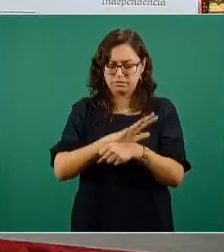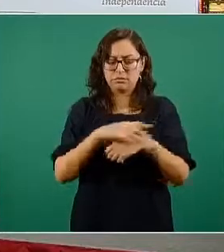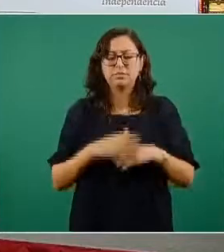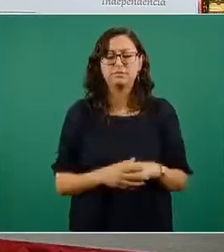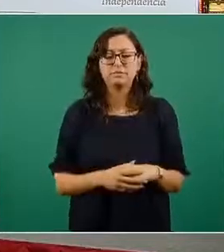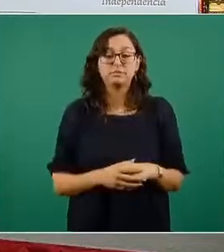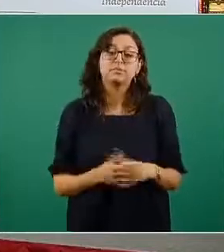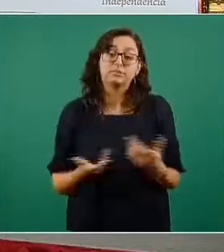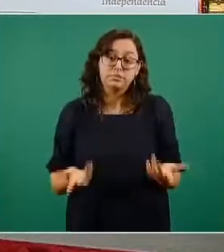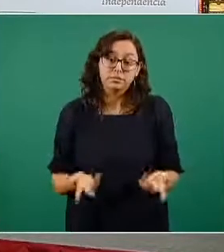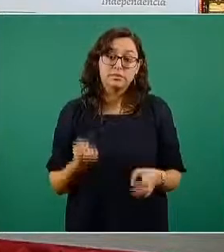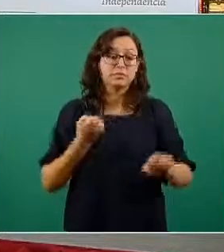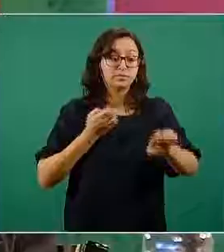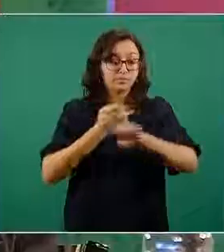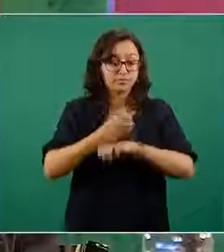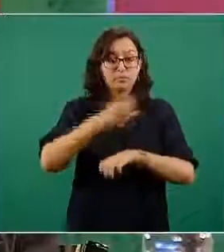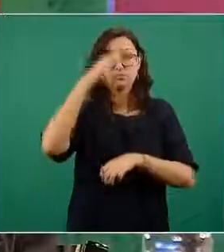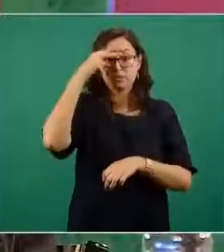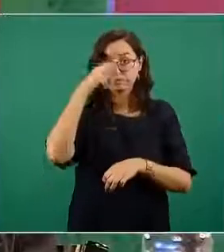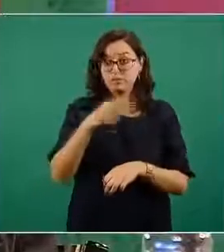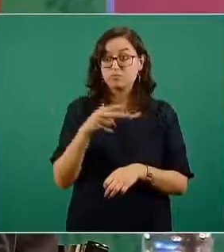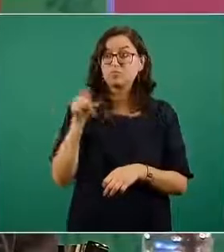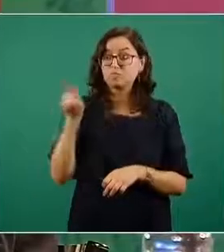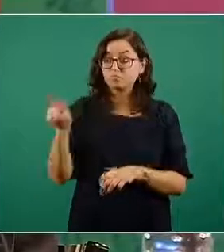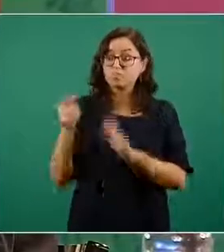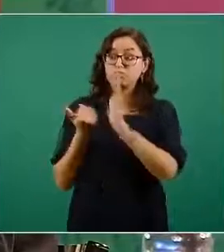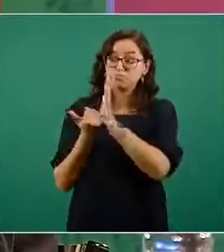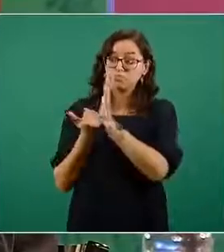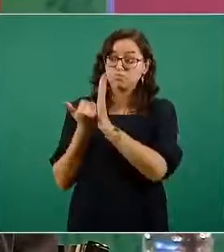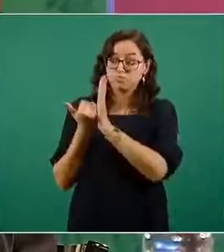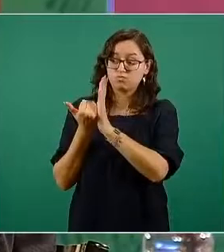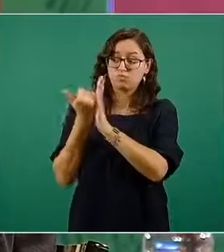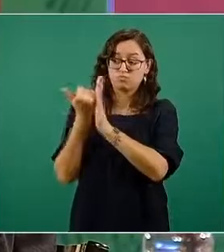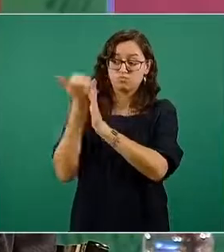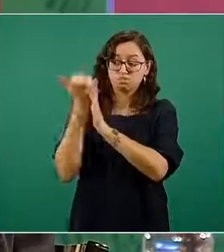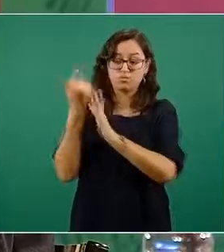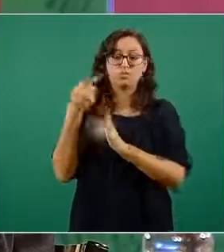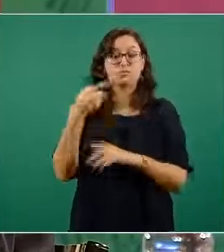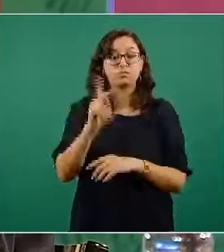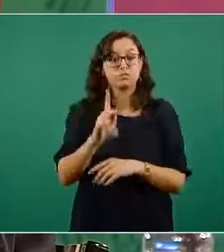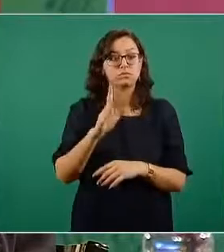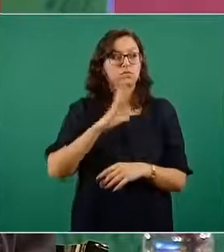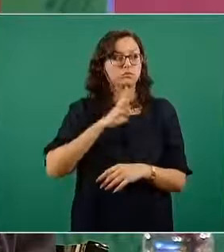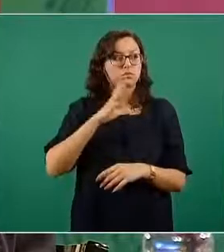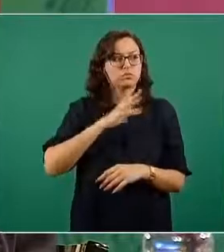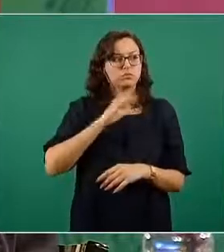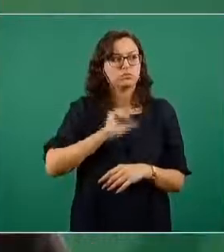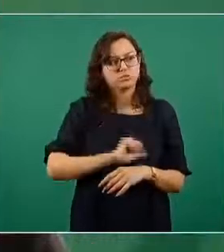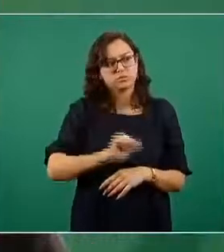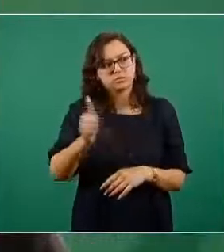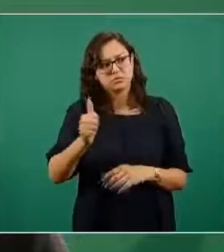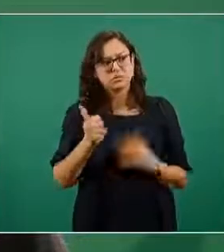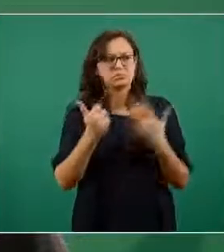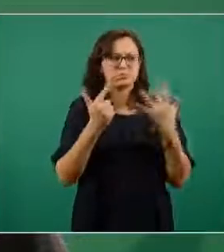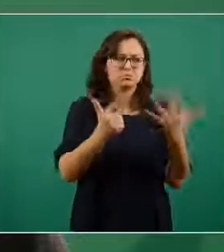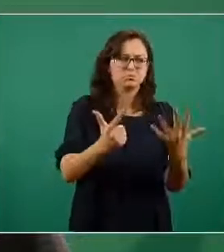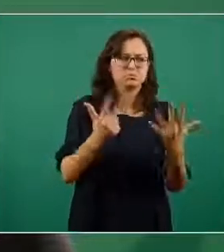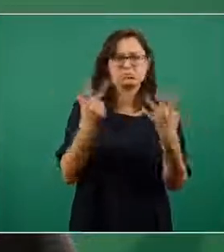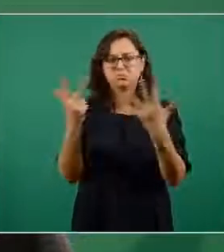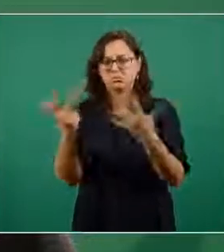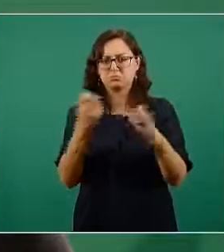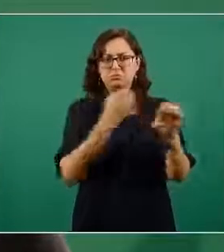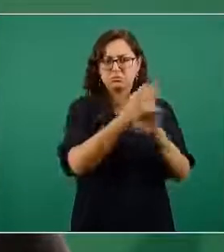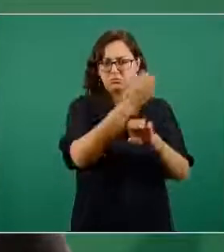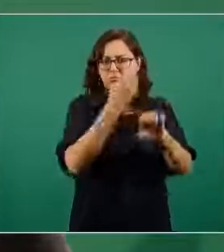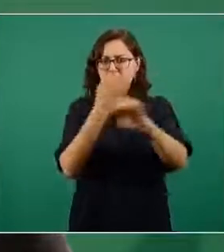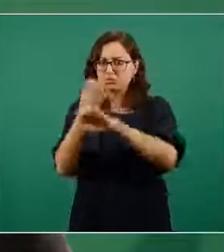el Estado de México podría estar entre las tasas más altas van a ustedes evidenciar en el mapa que hay al menos otras siete u ocho entidades que en función de la